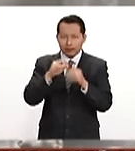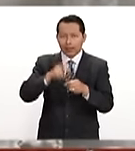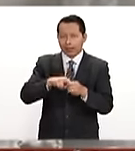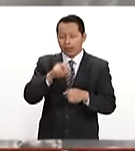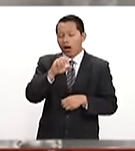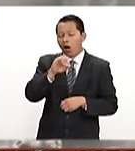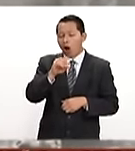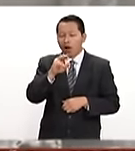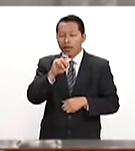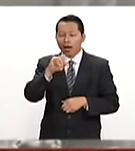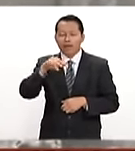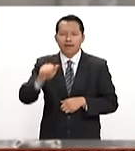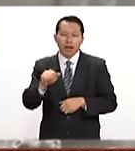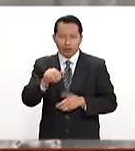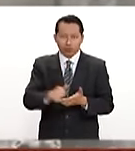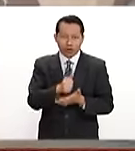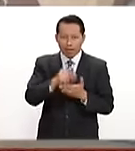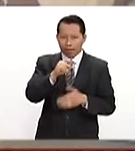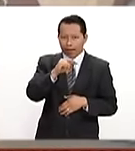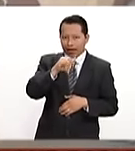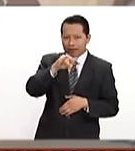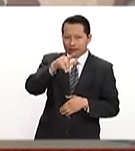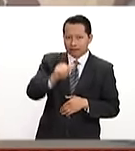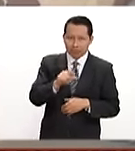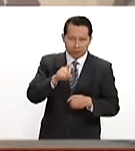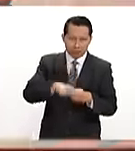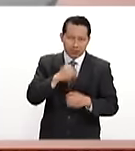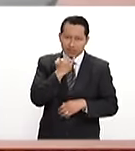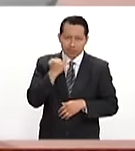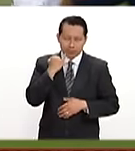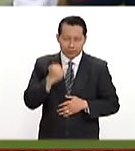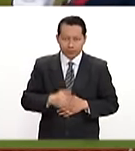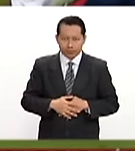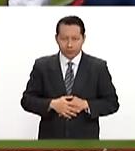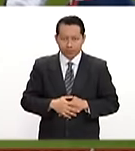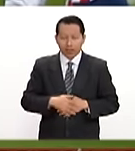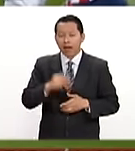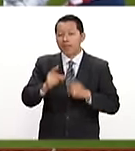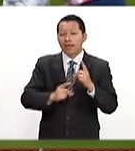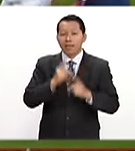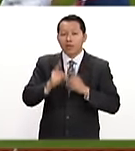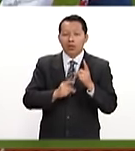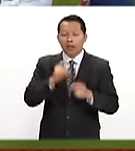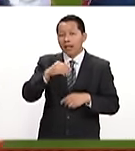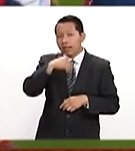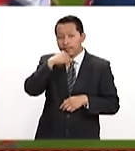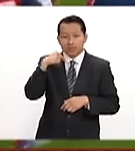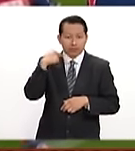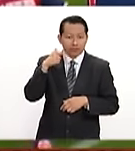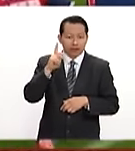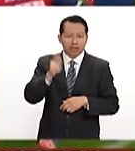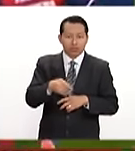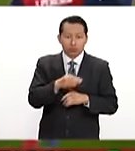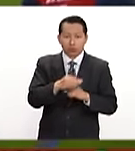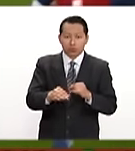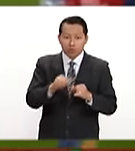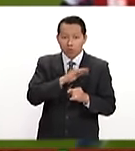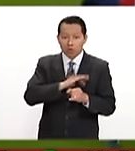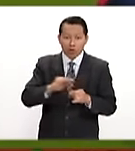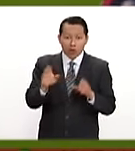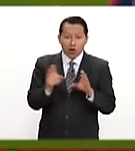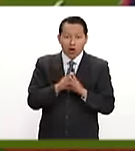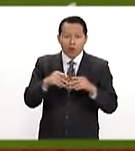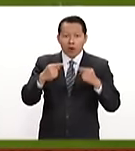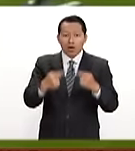Cisjordania ciudad palestina ocupada y anexada por Israel y en los deportes Chivas rescata de último momento el